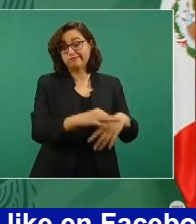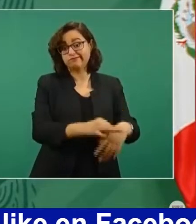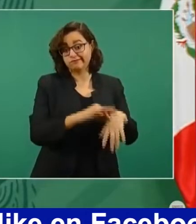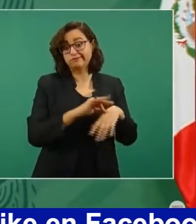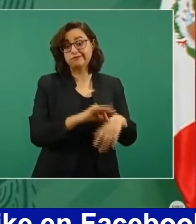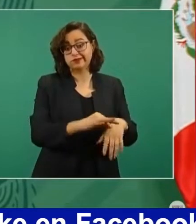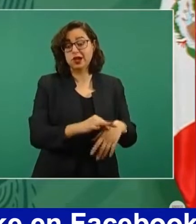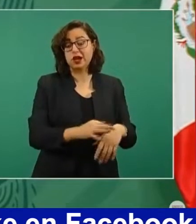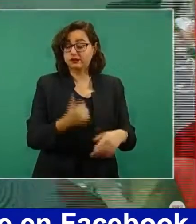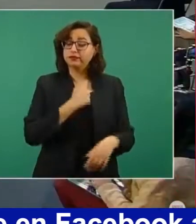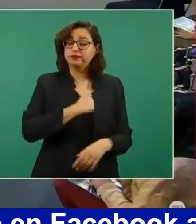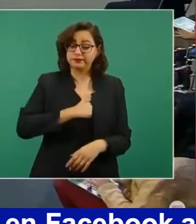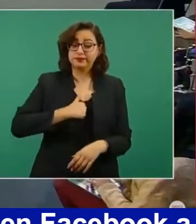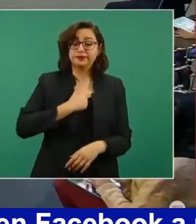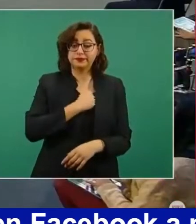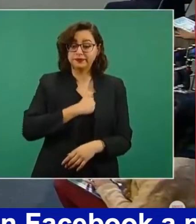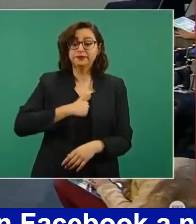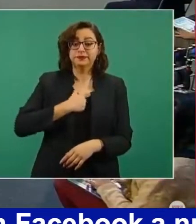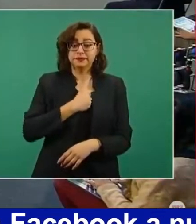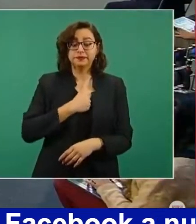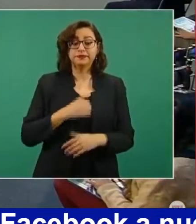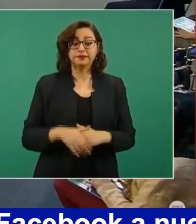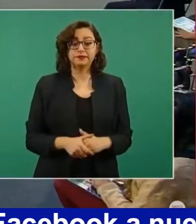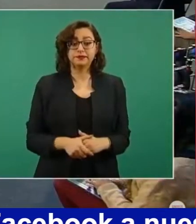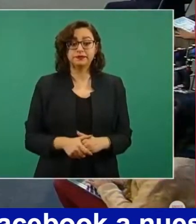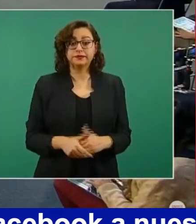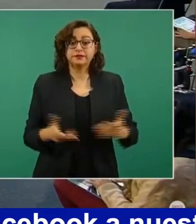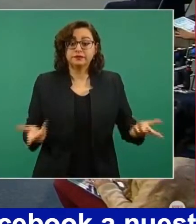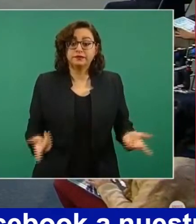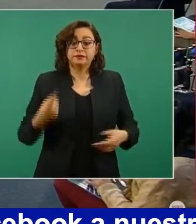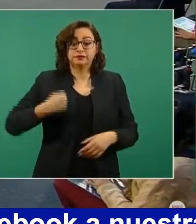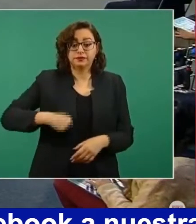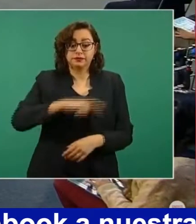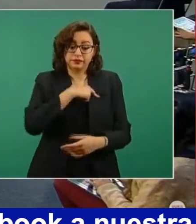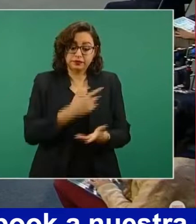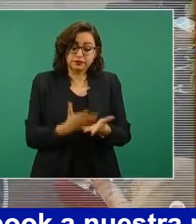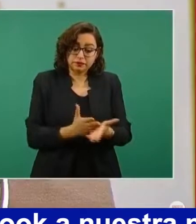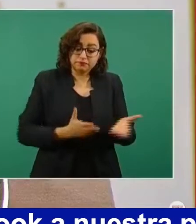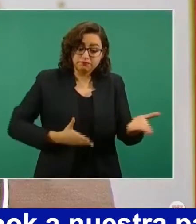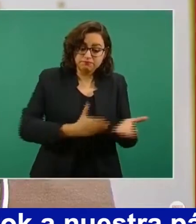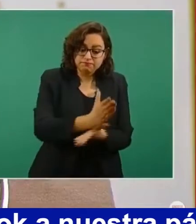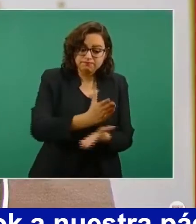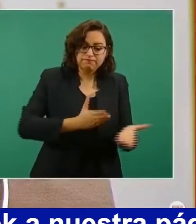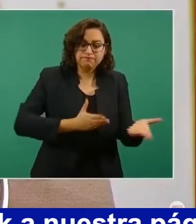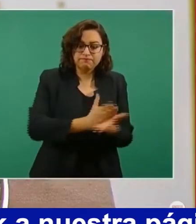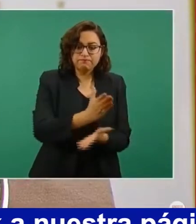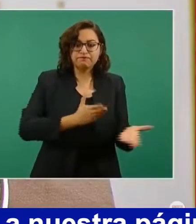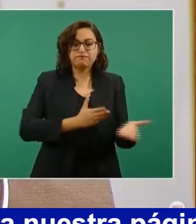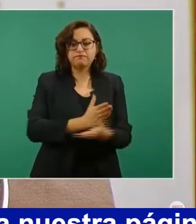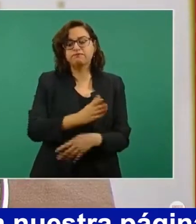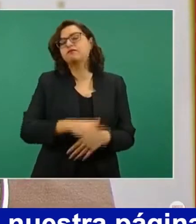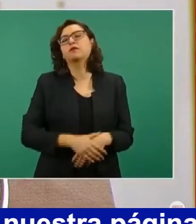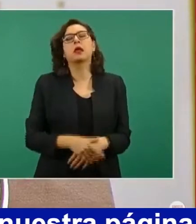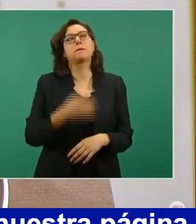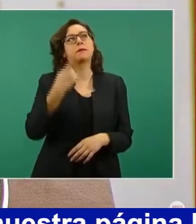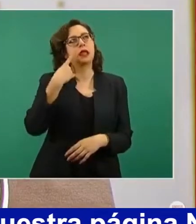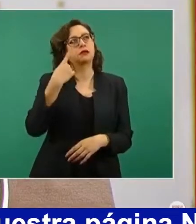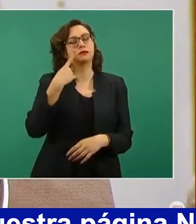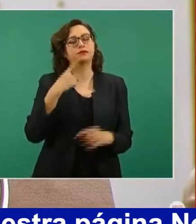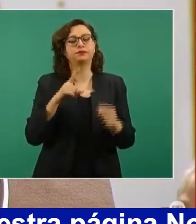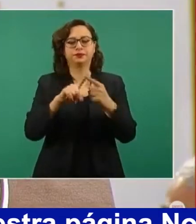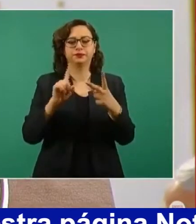estados. Pero estamos interviniendo, voy a poner dos ejemplos.